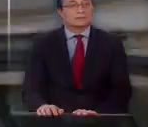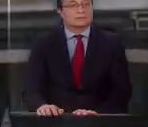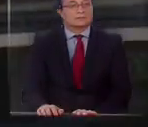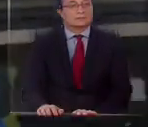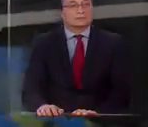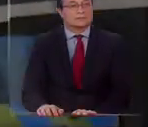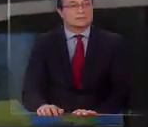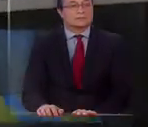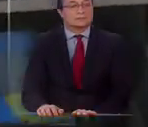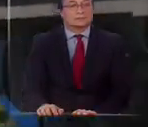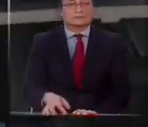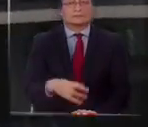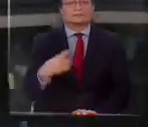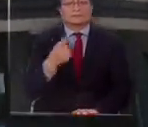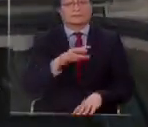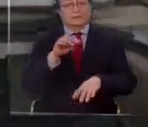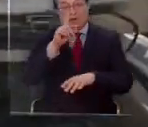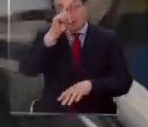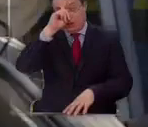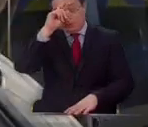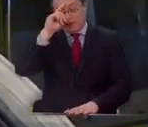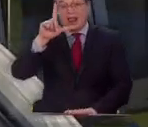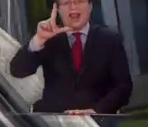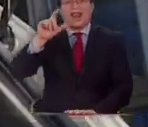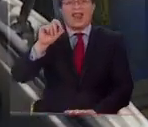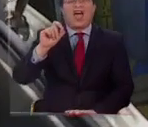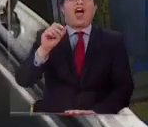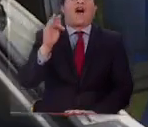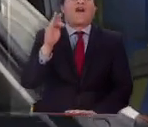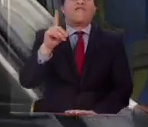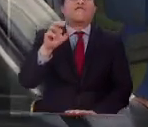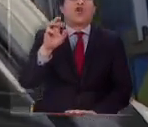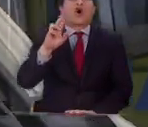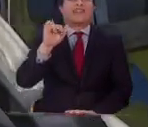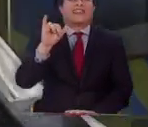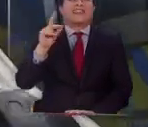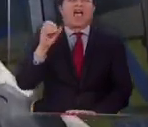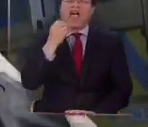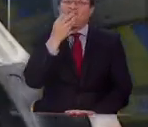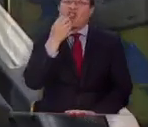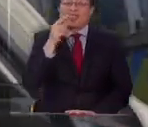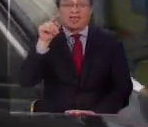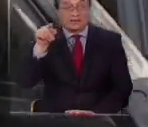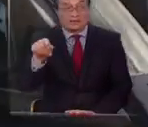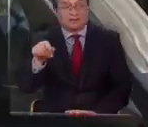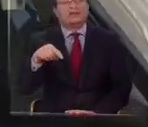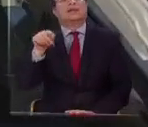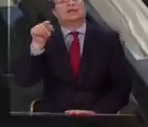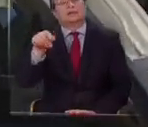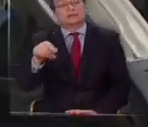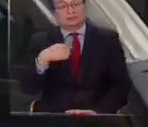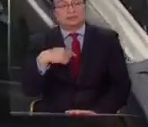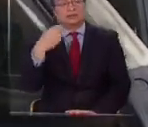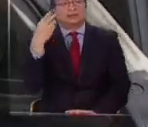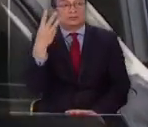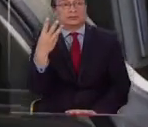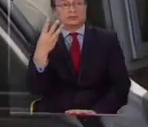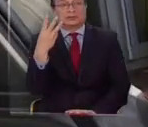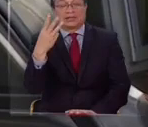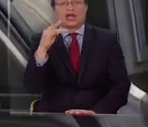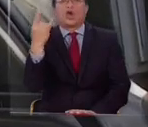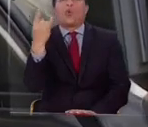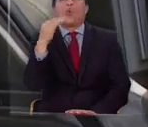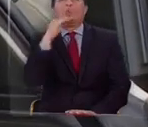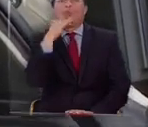Estamos en el Hospital La Florida. Acá vinimos a dejarle a las tres, acá tienen tres